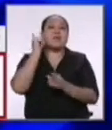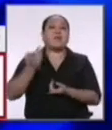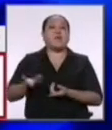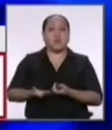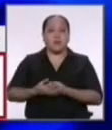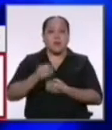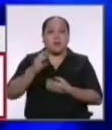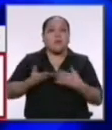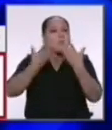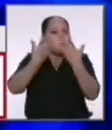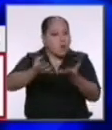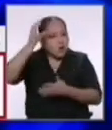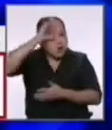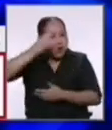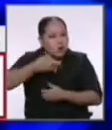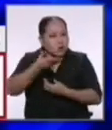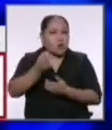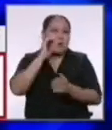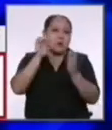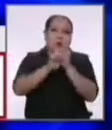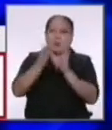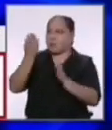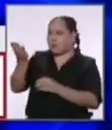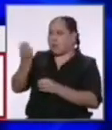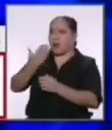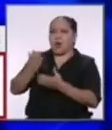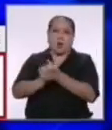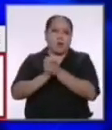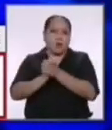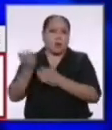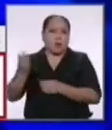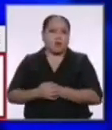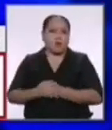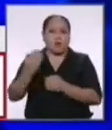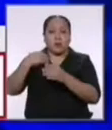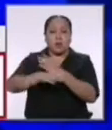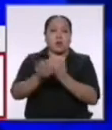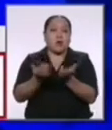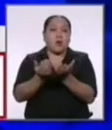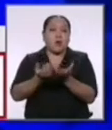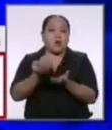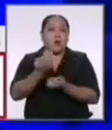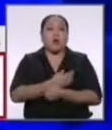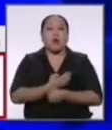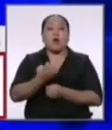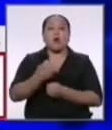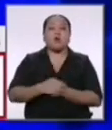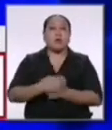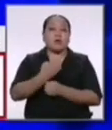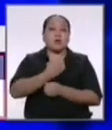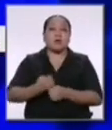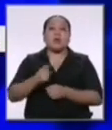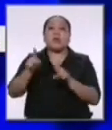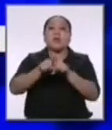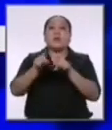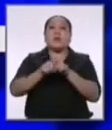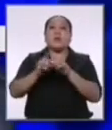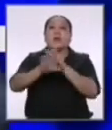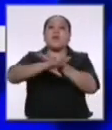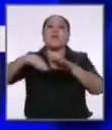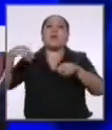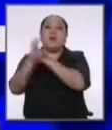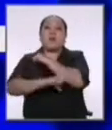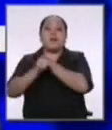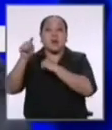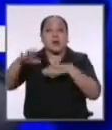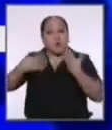dar los conocimientos que por ejemplo mi querido amigo obtuvo no solamente en el colegio rural sino también en el extranjero donde tuvo la posibilidad de estudiar de eso se